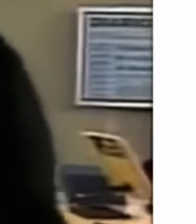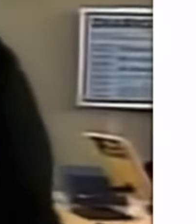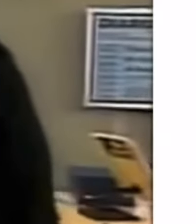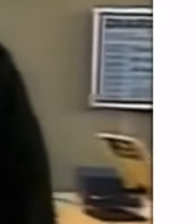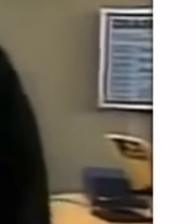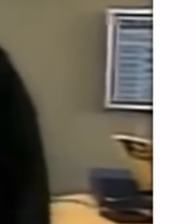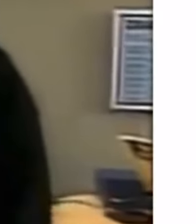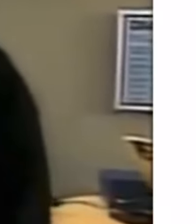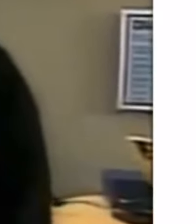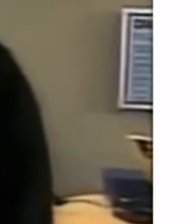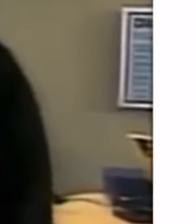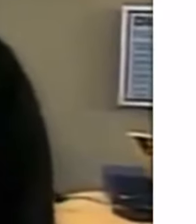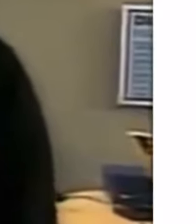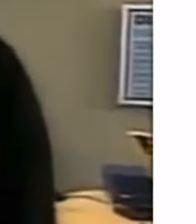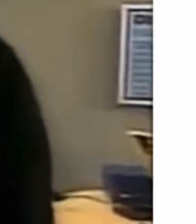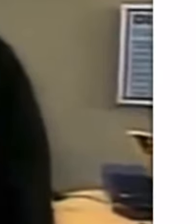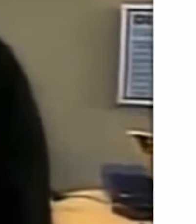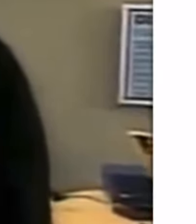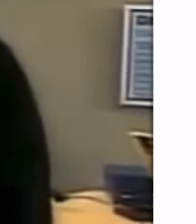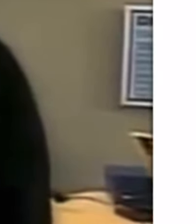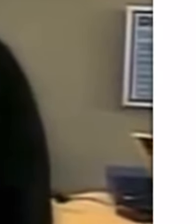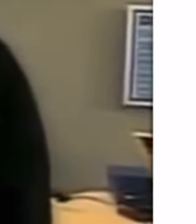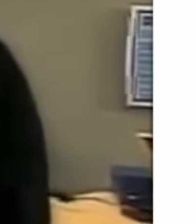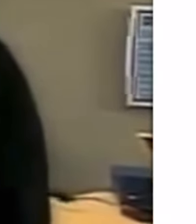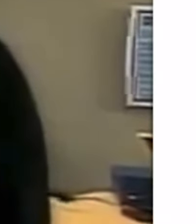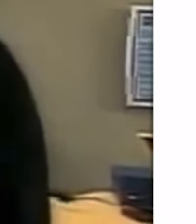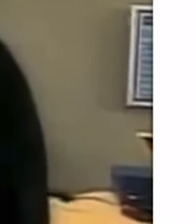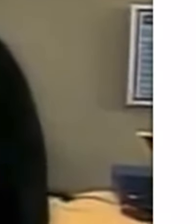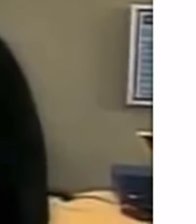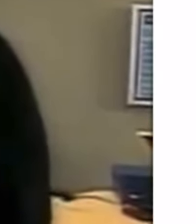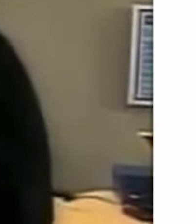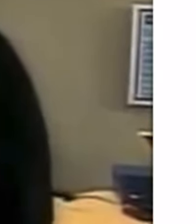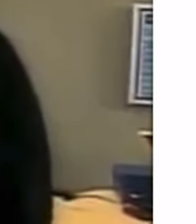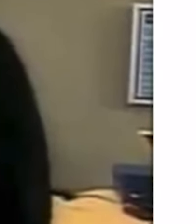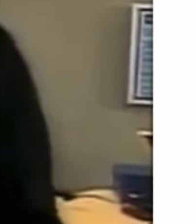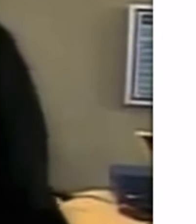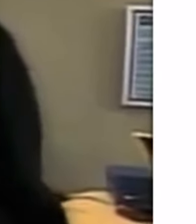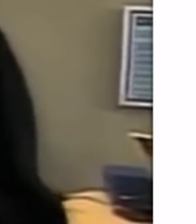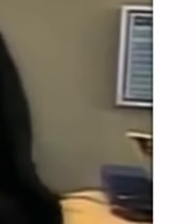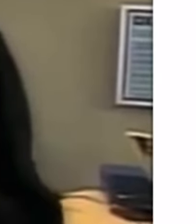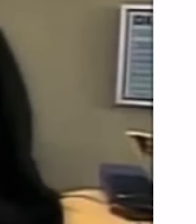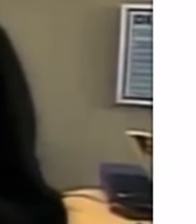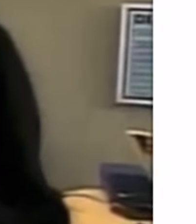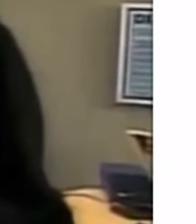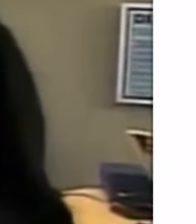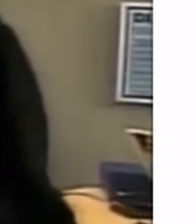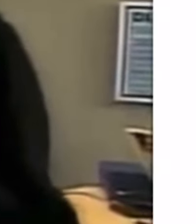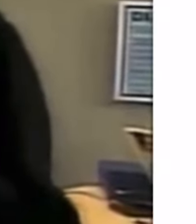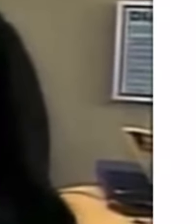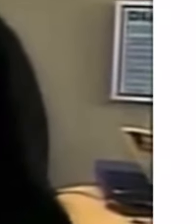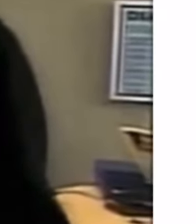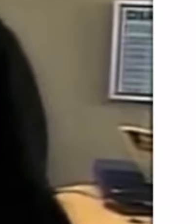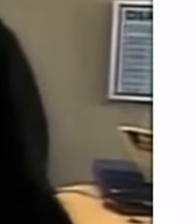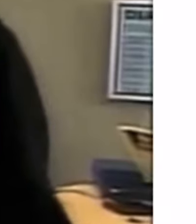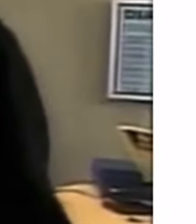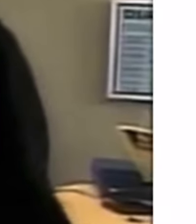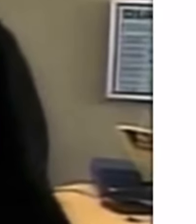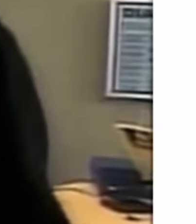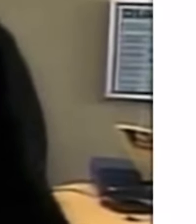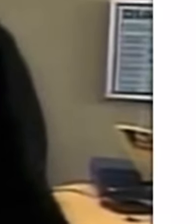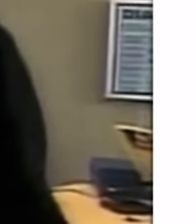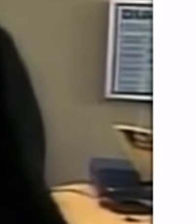La vida cambia porque cuando se dice que se respeta la libertad